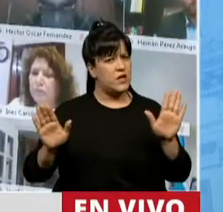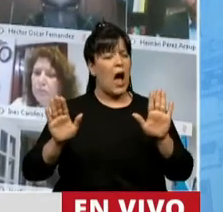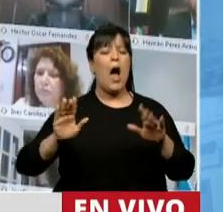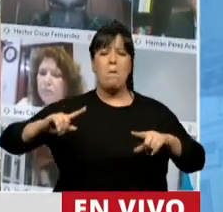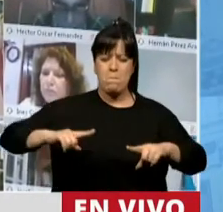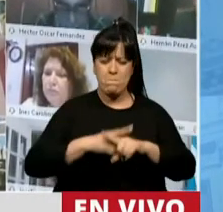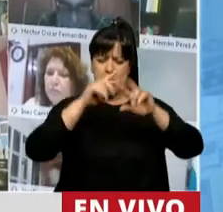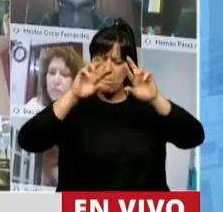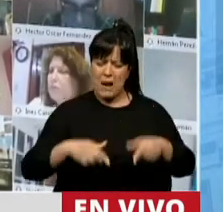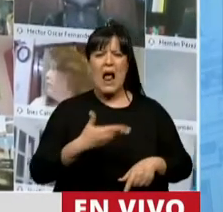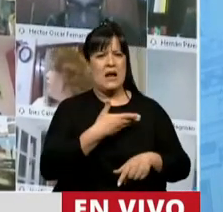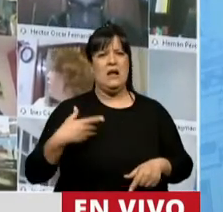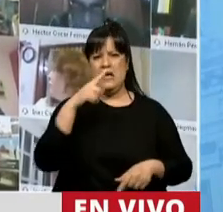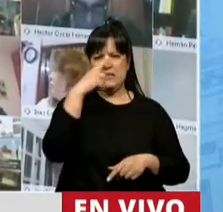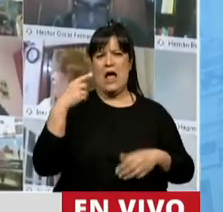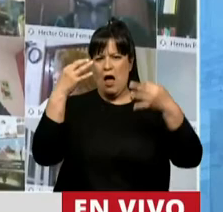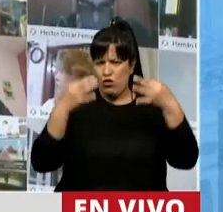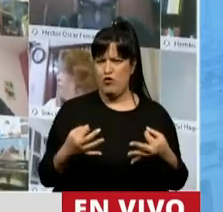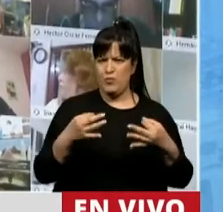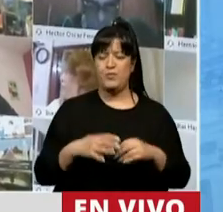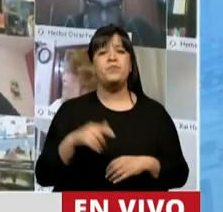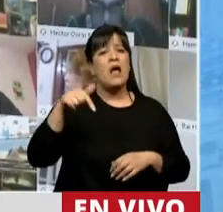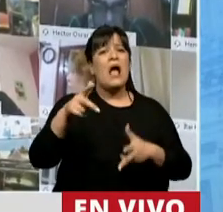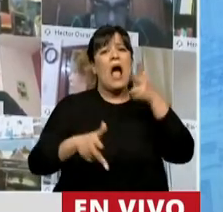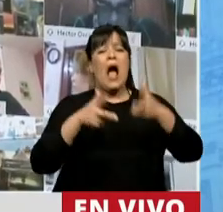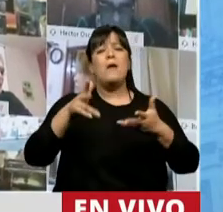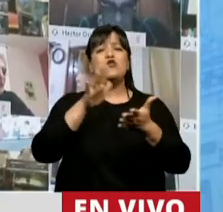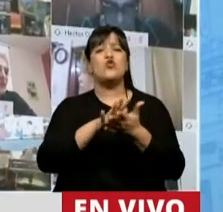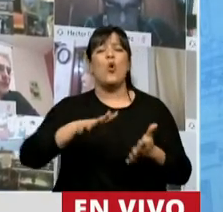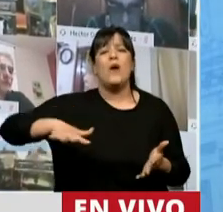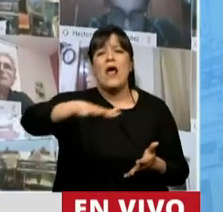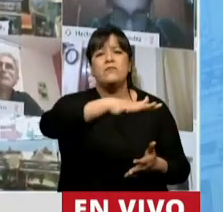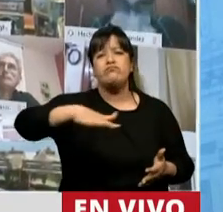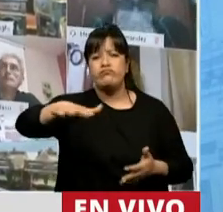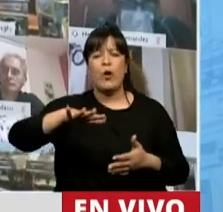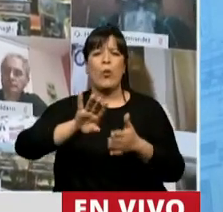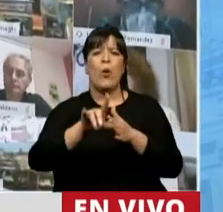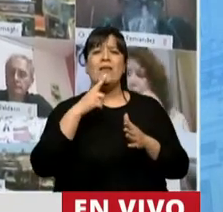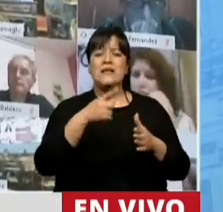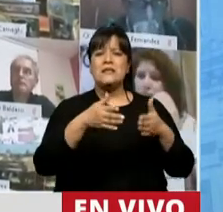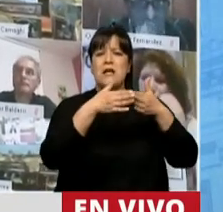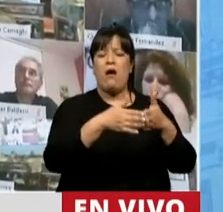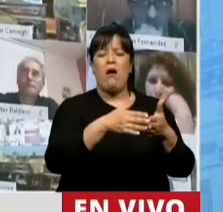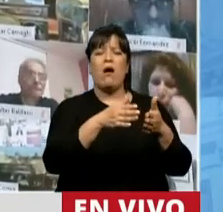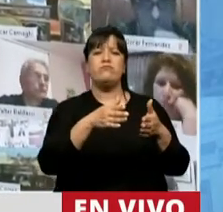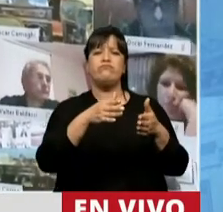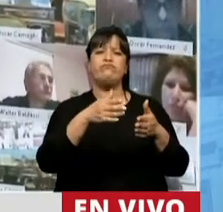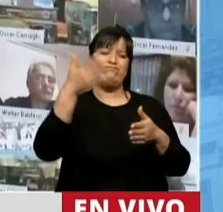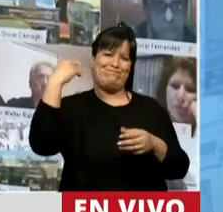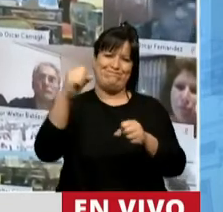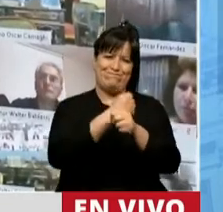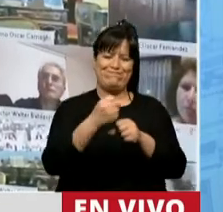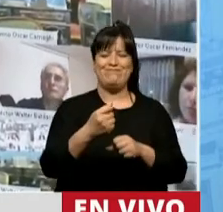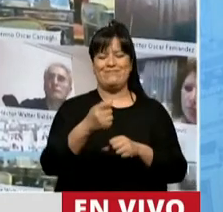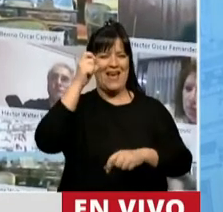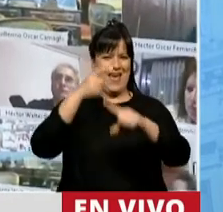política de Estado. Aquí se hablaron de las zonas de exclusión marina que hemos aprobado durante el gobierno